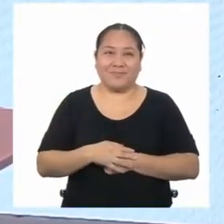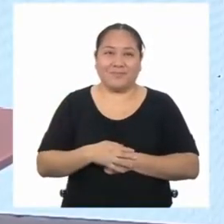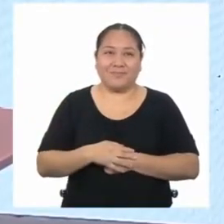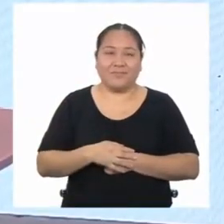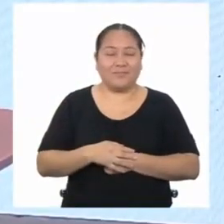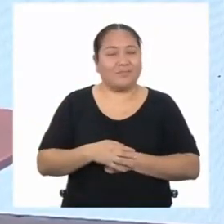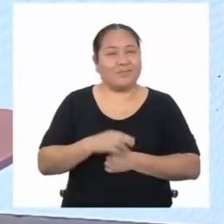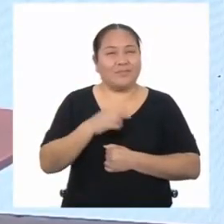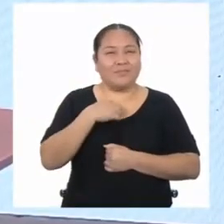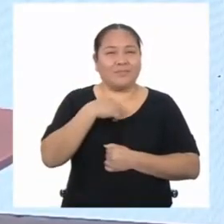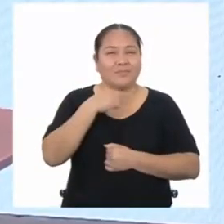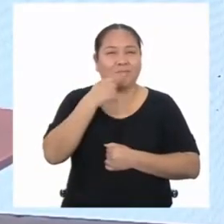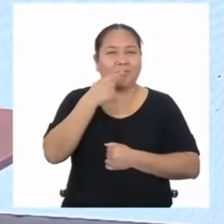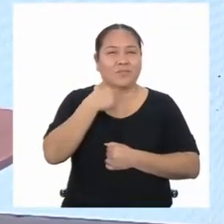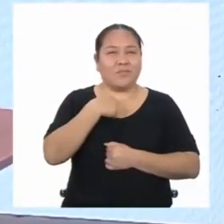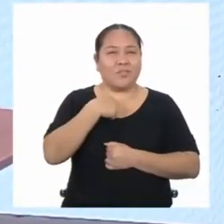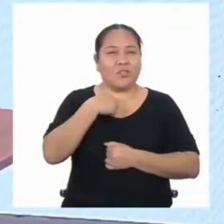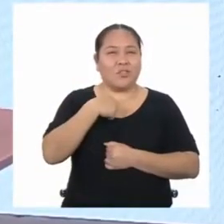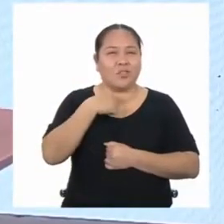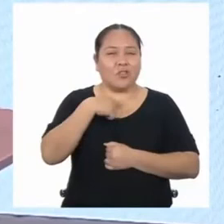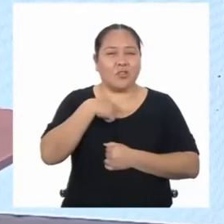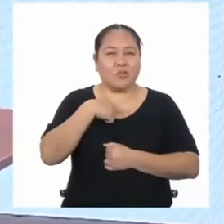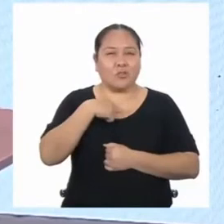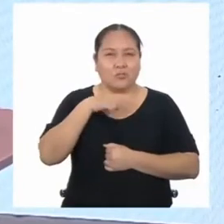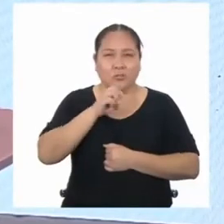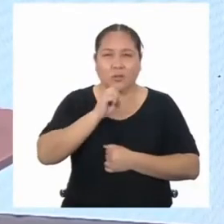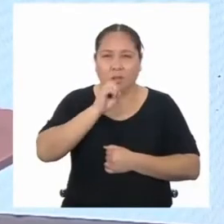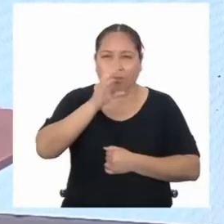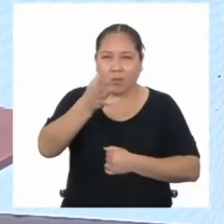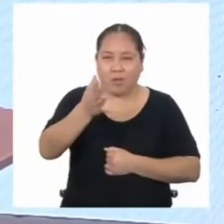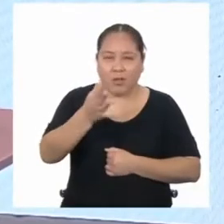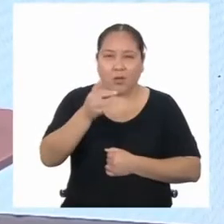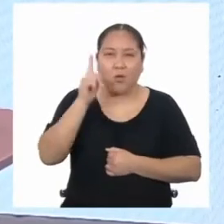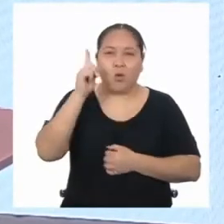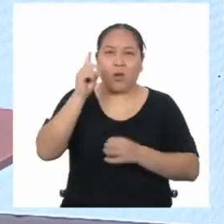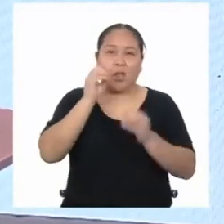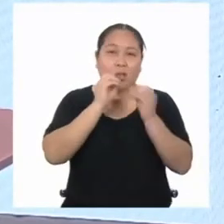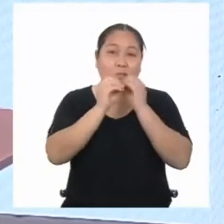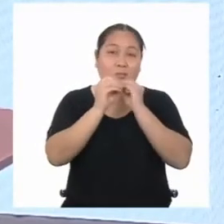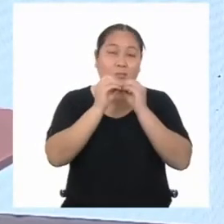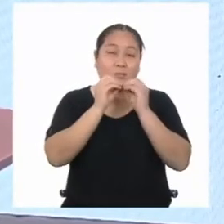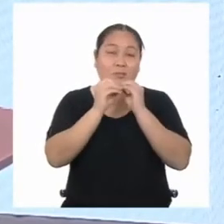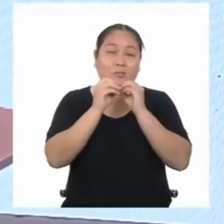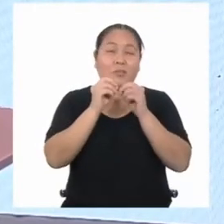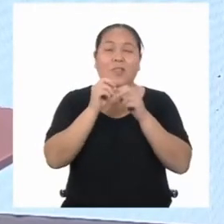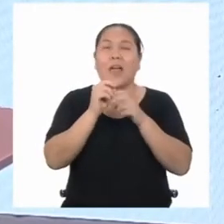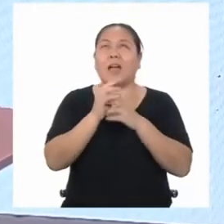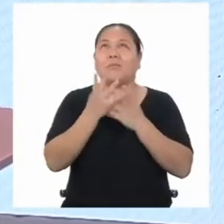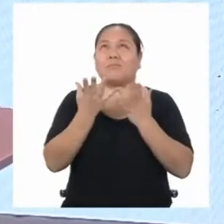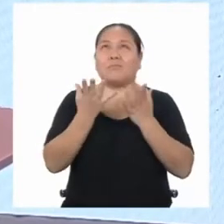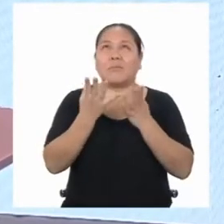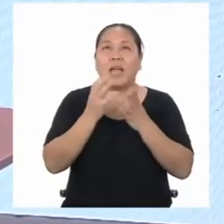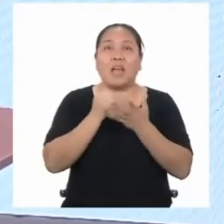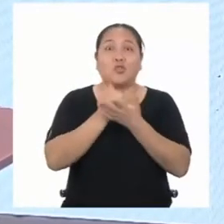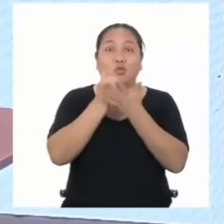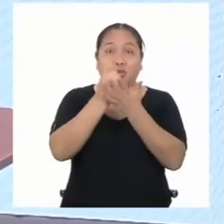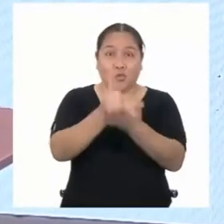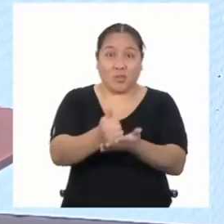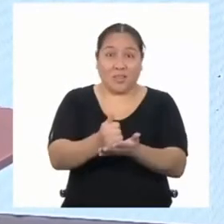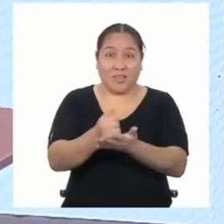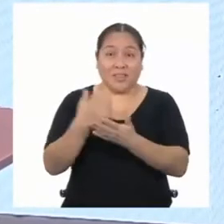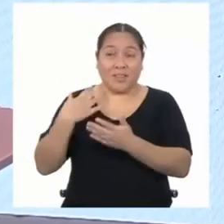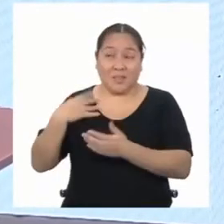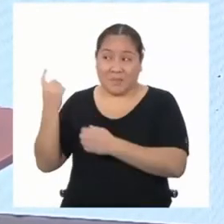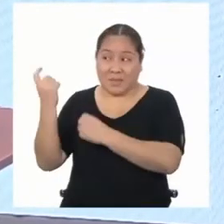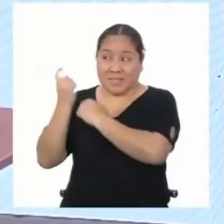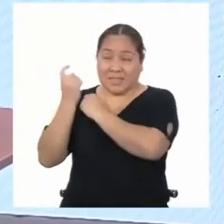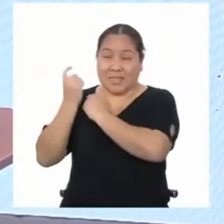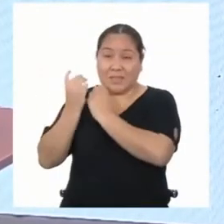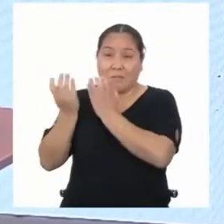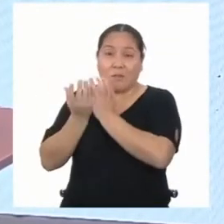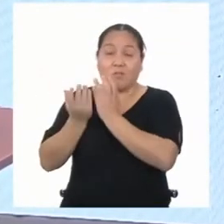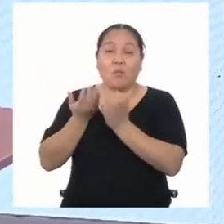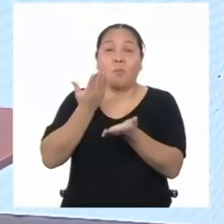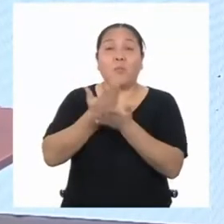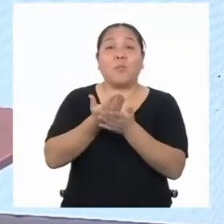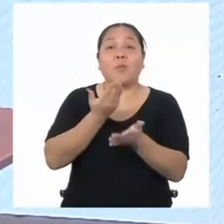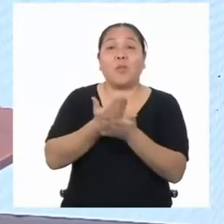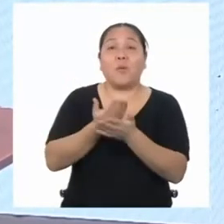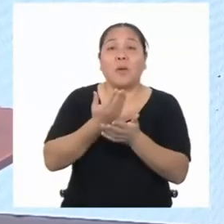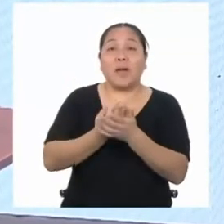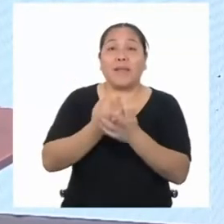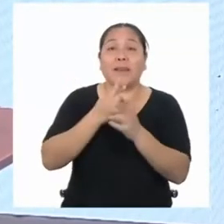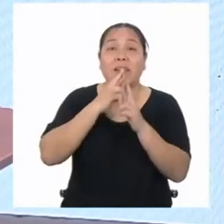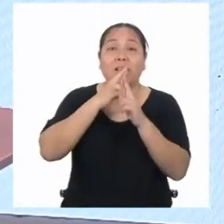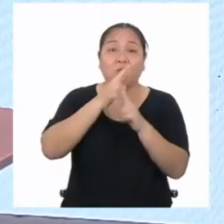Yo tengo para ustedes un tip que me enseñaron en el colegio, y hasta ahora lo recuerdo. Si quieren comprobar que la respuesta es correcta,